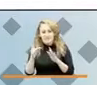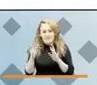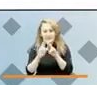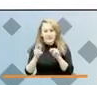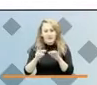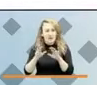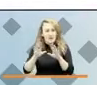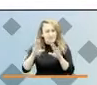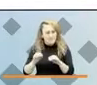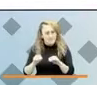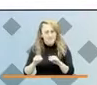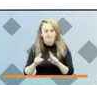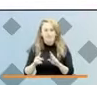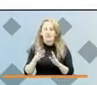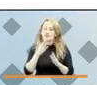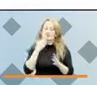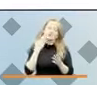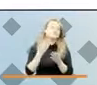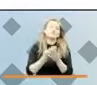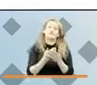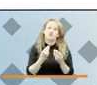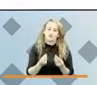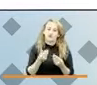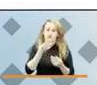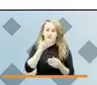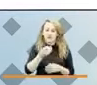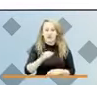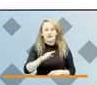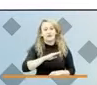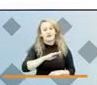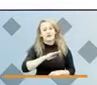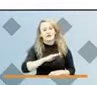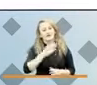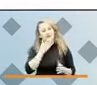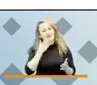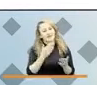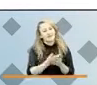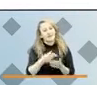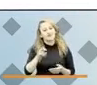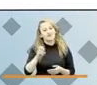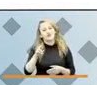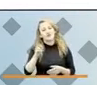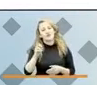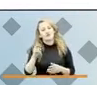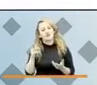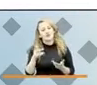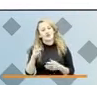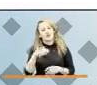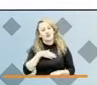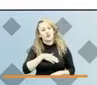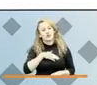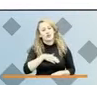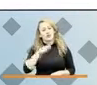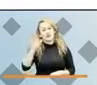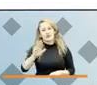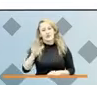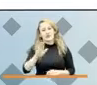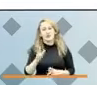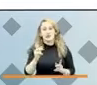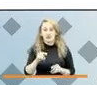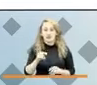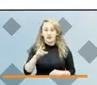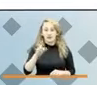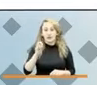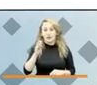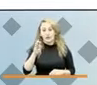conexión pero quiero agradecerle la intervención al señor alcalde de Norosí en el departamento de Bolívar al igual que a Roberto a